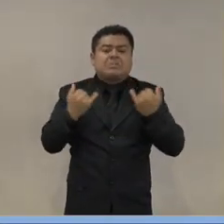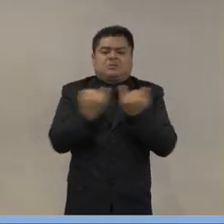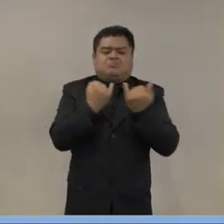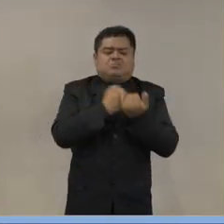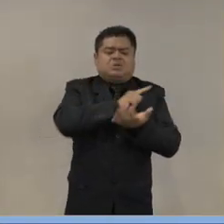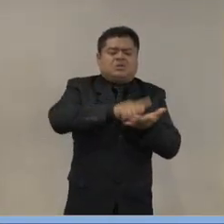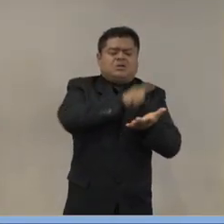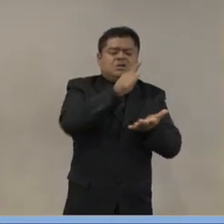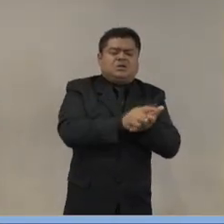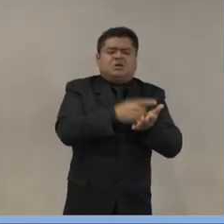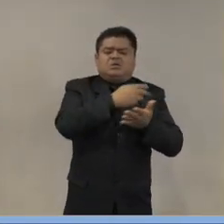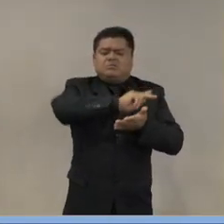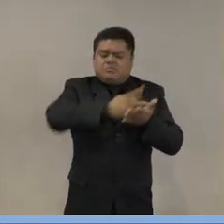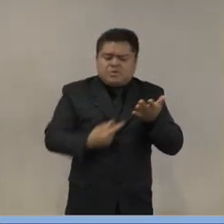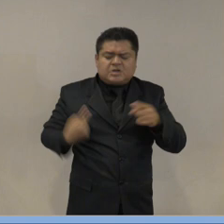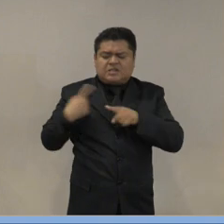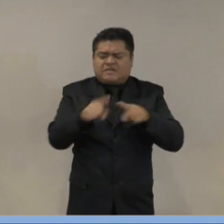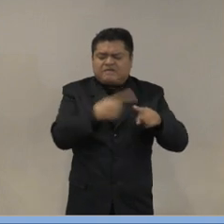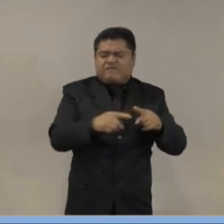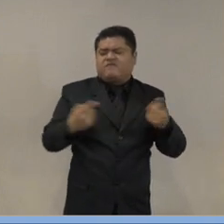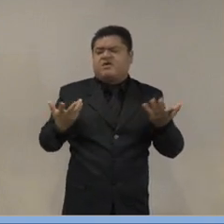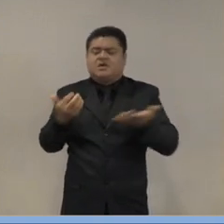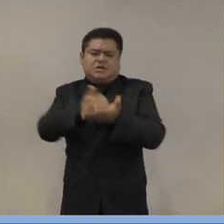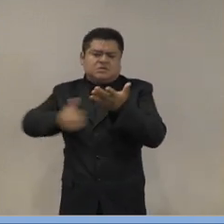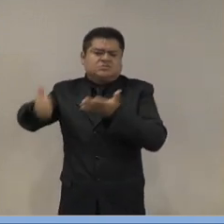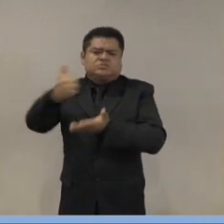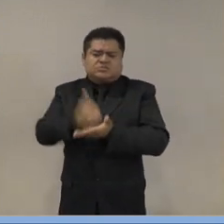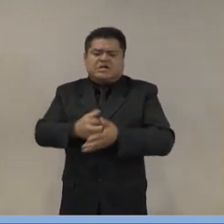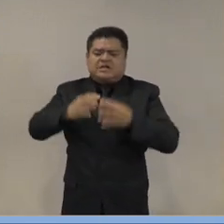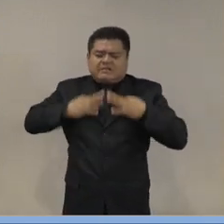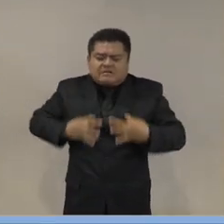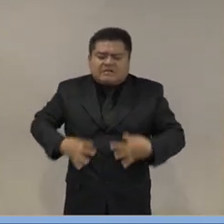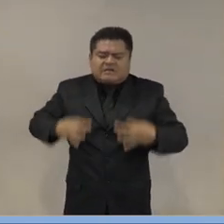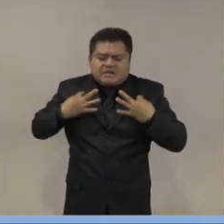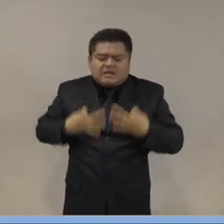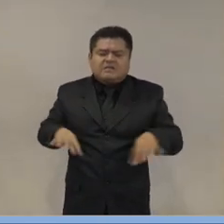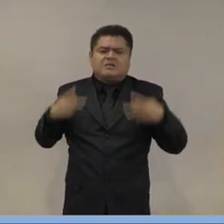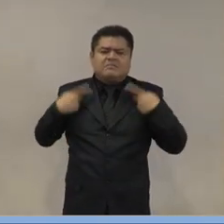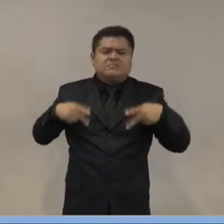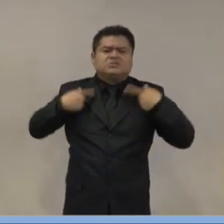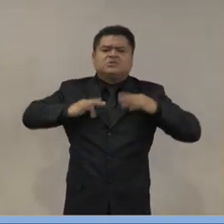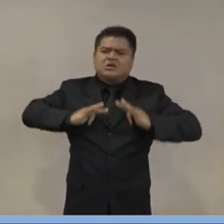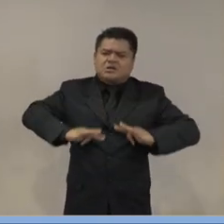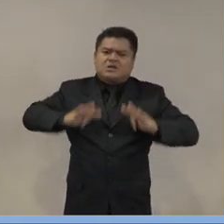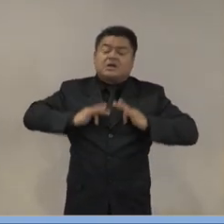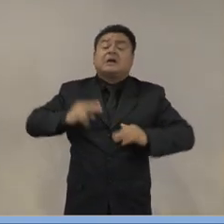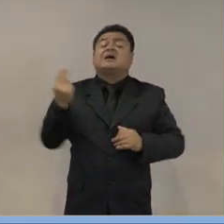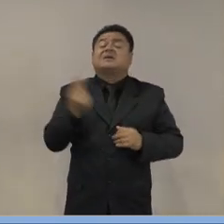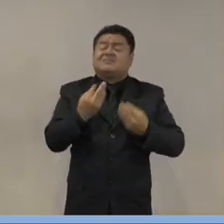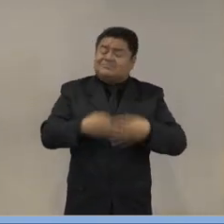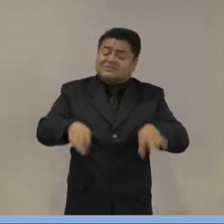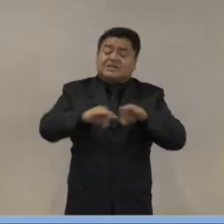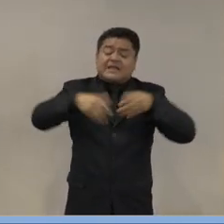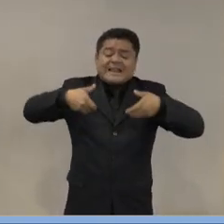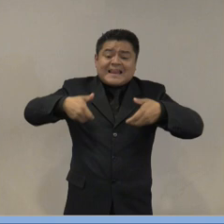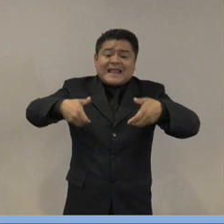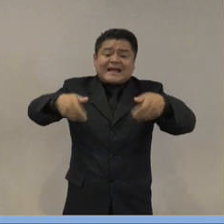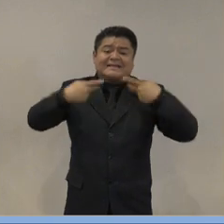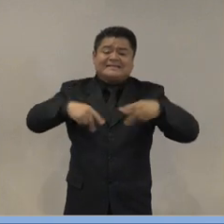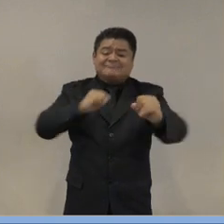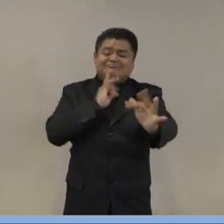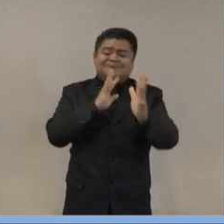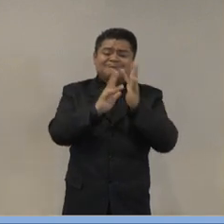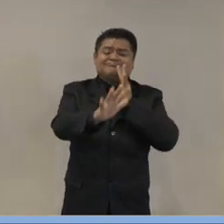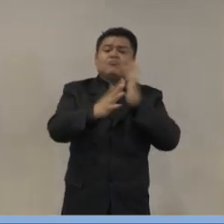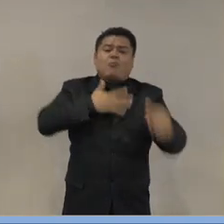ciudadana, comunidades seguras. Necesitamos que haya en la calle justicia, en el bache,